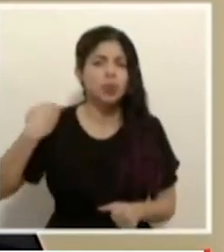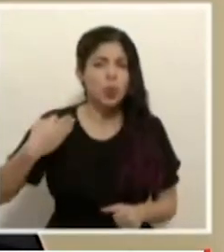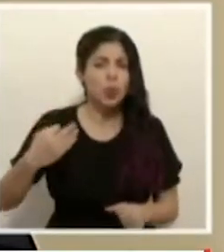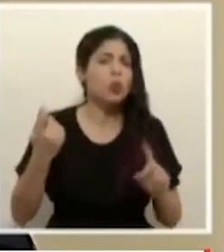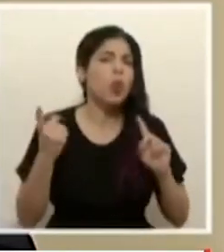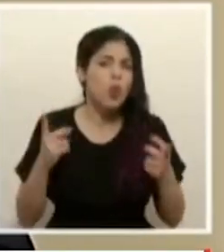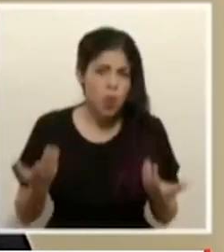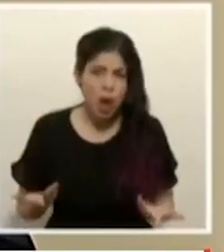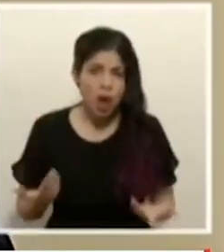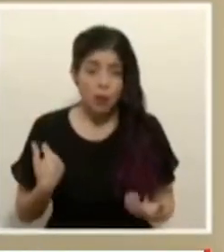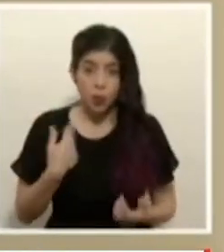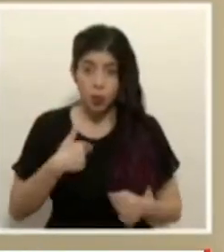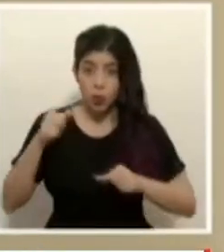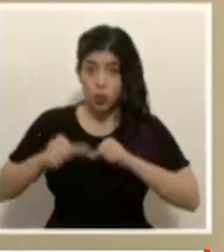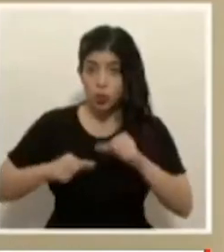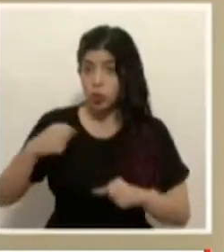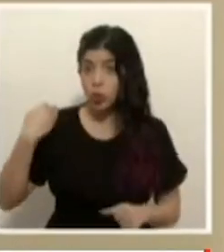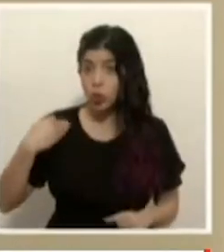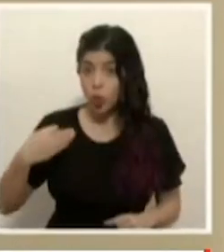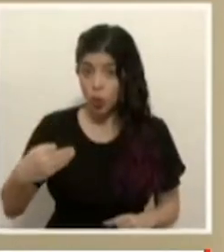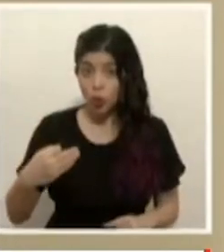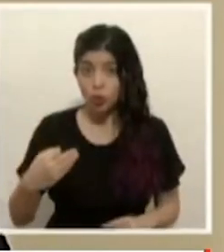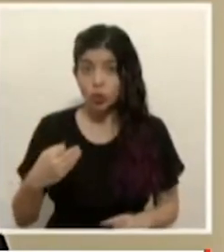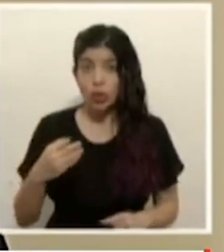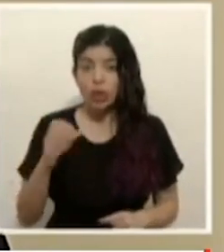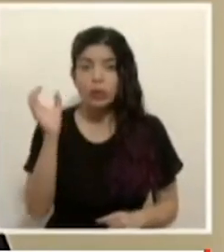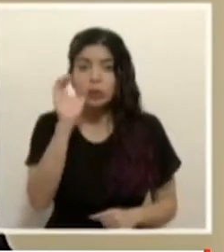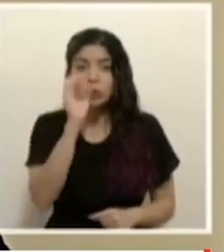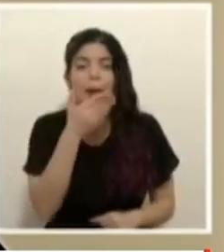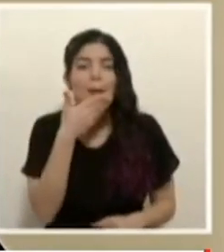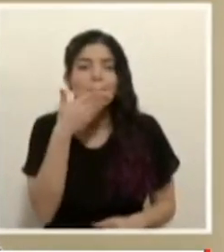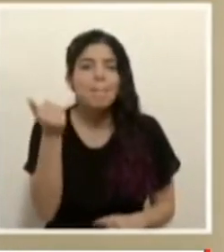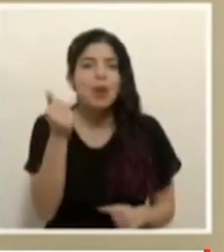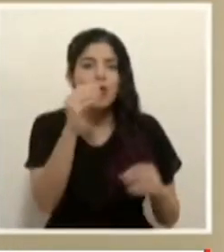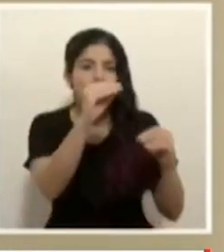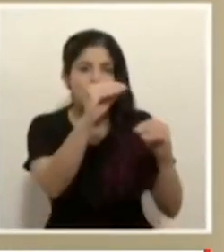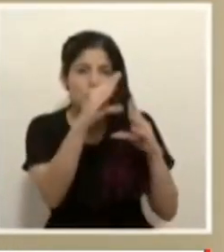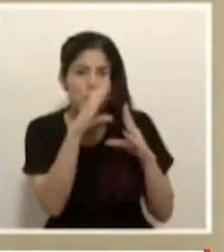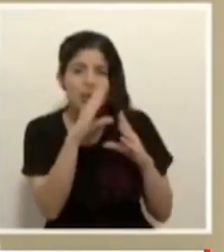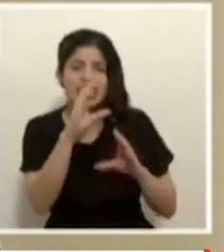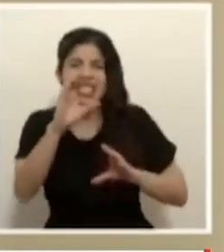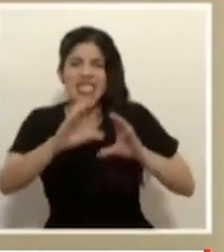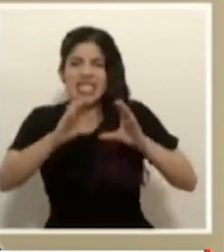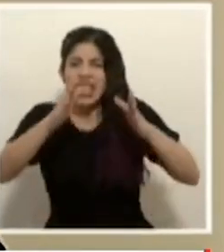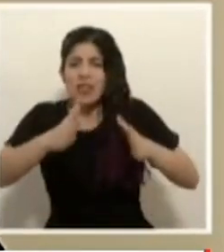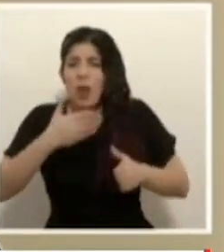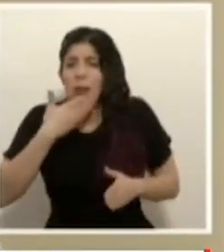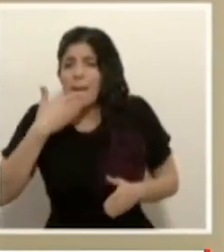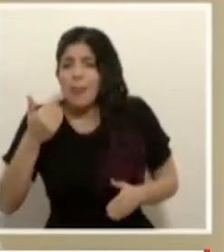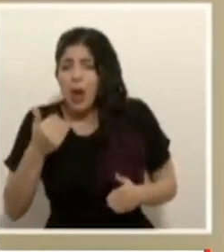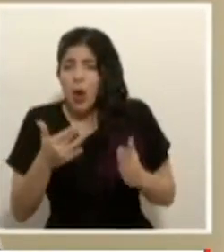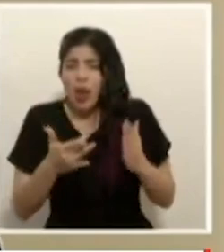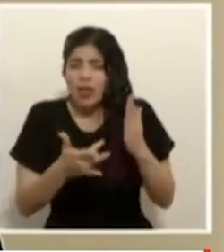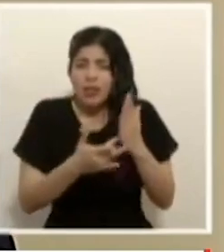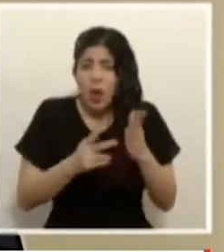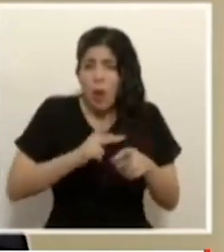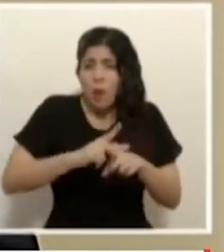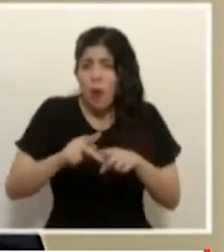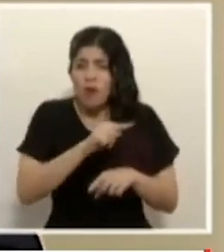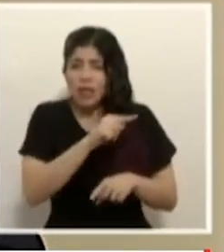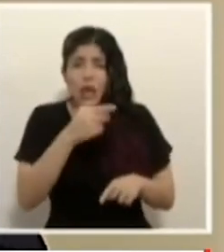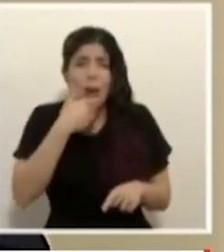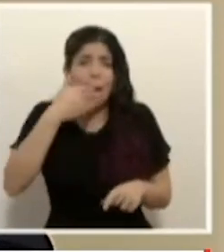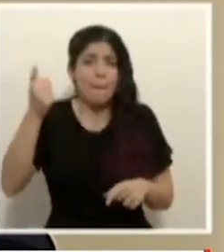nuestra lucha día a día con la mejor información con los mejores científicos técnicos profesionales con el mayor